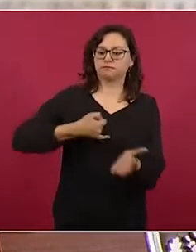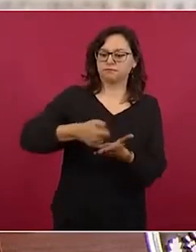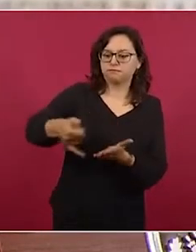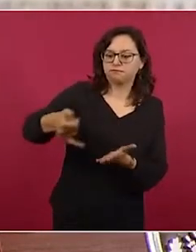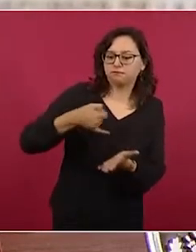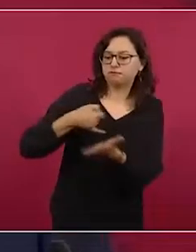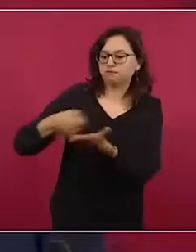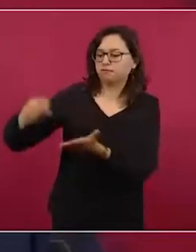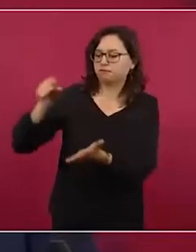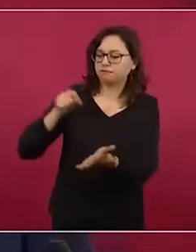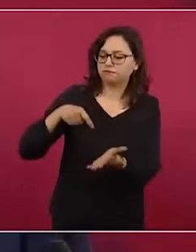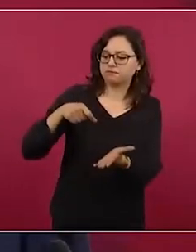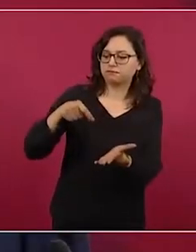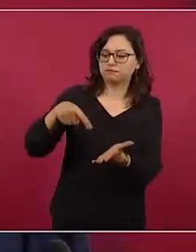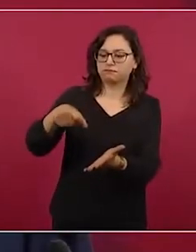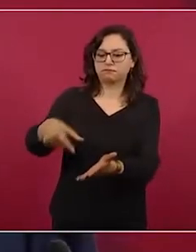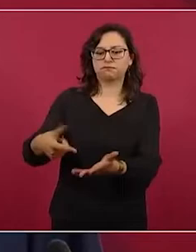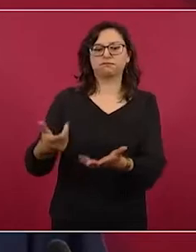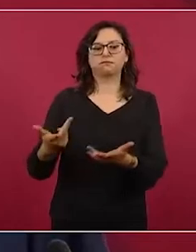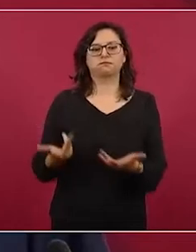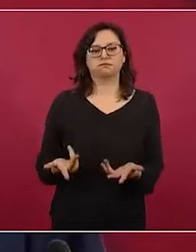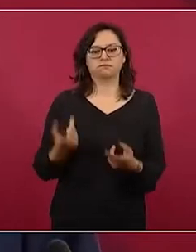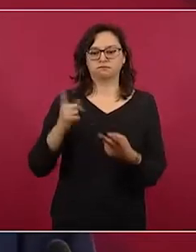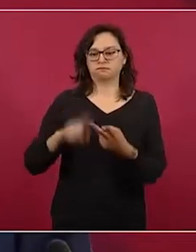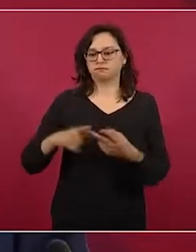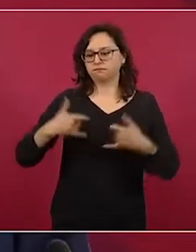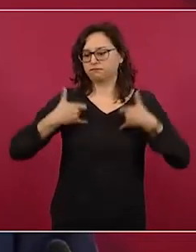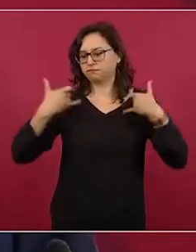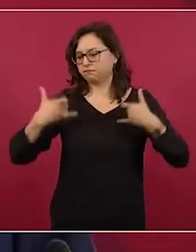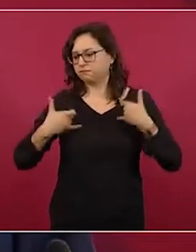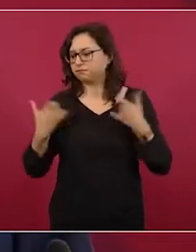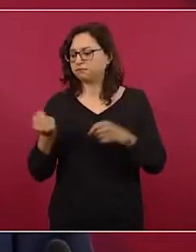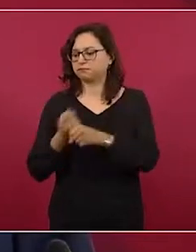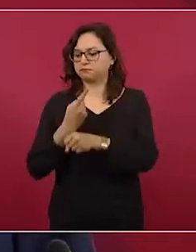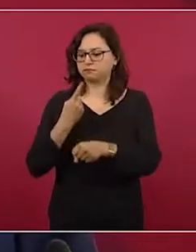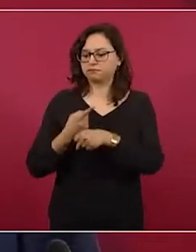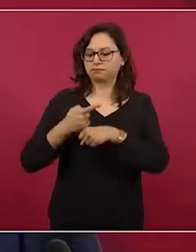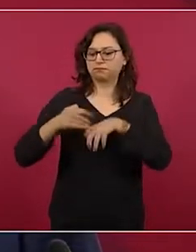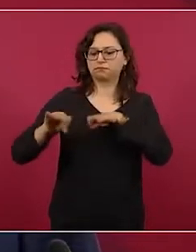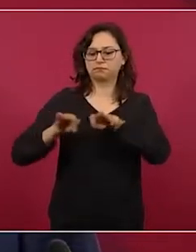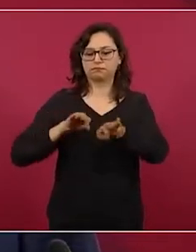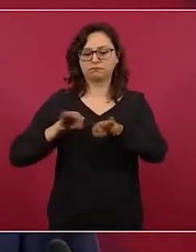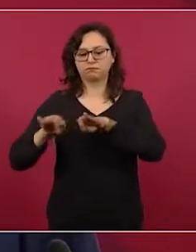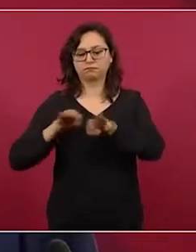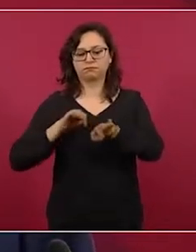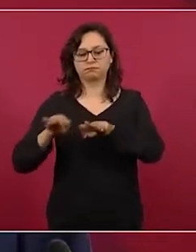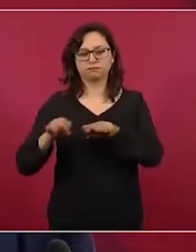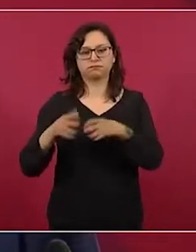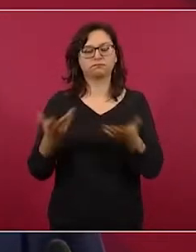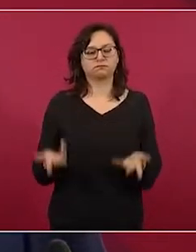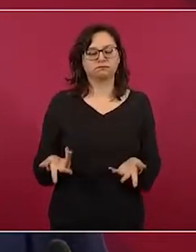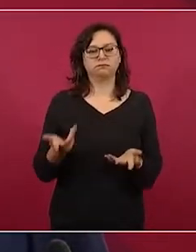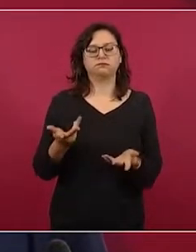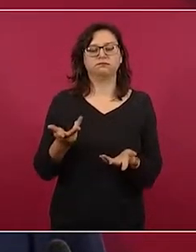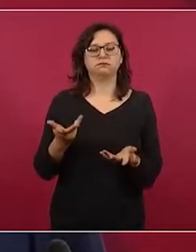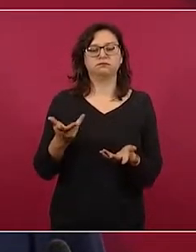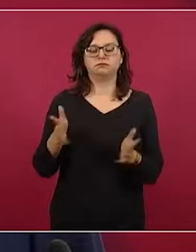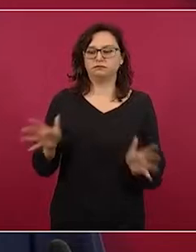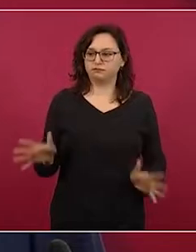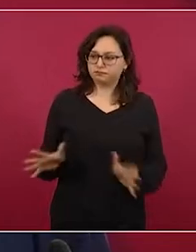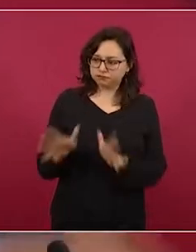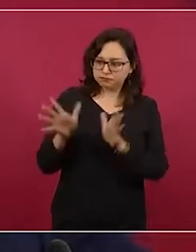que se le dé trabajo a los jóvenes como aprendices en Centroamérica,